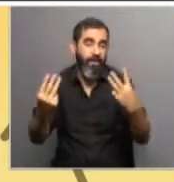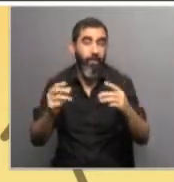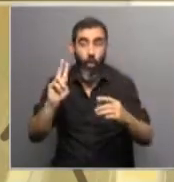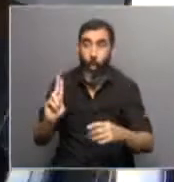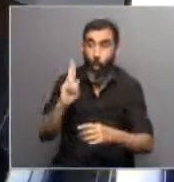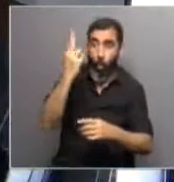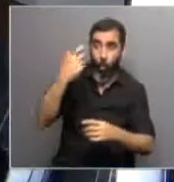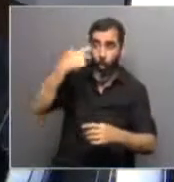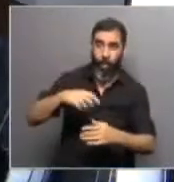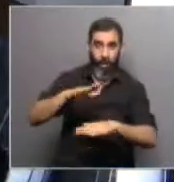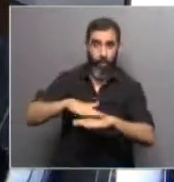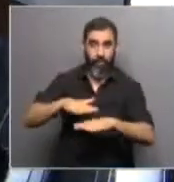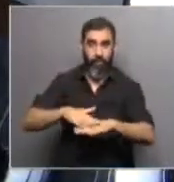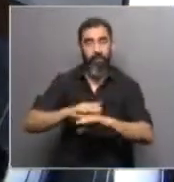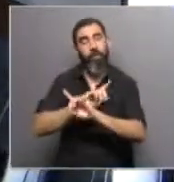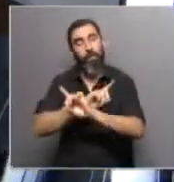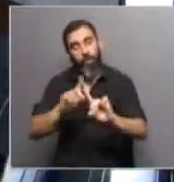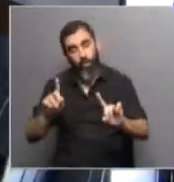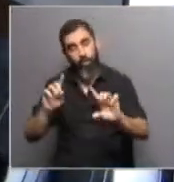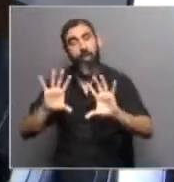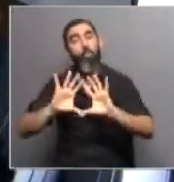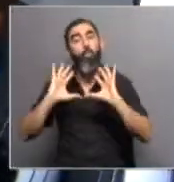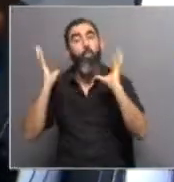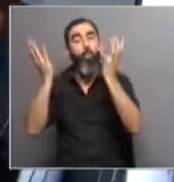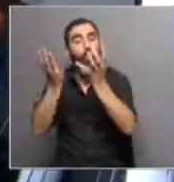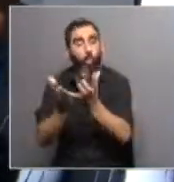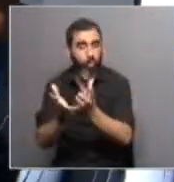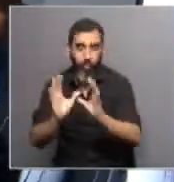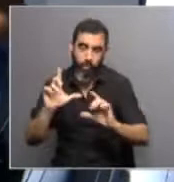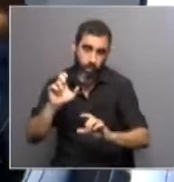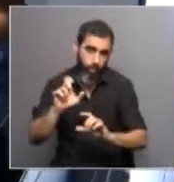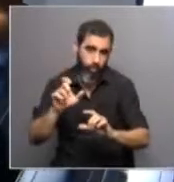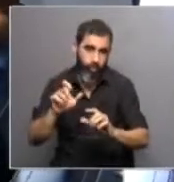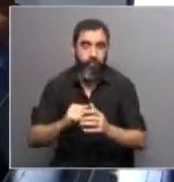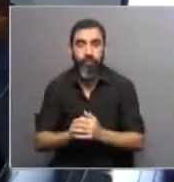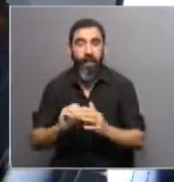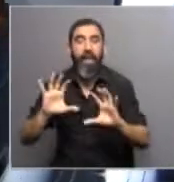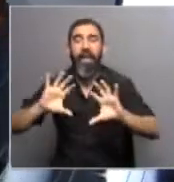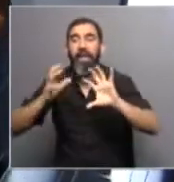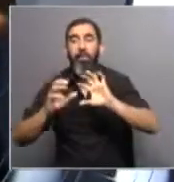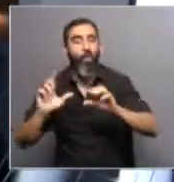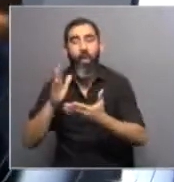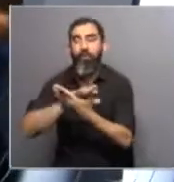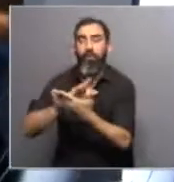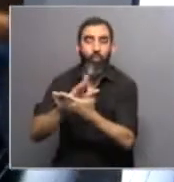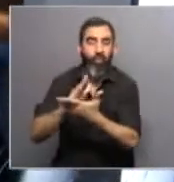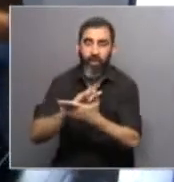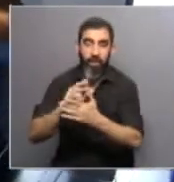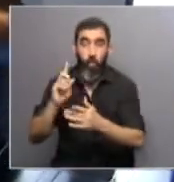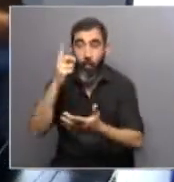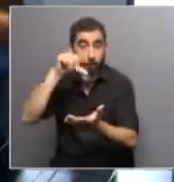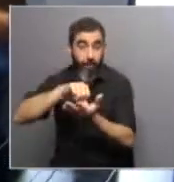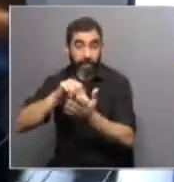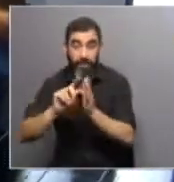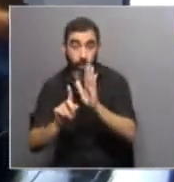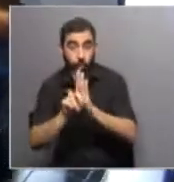uruguayos emitamos más paz a esto acá. El mundo es un solo sistema. No hay duda. En clima no hay fronteras. O sea, lo que emite un país en